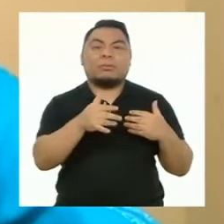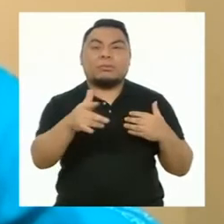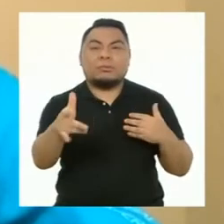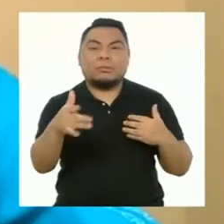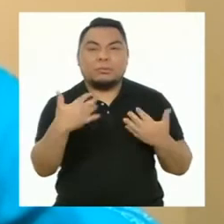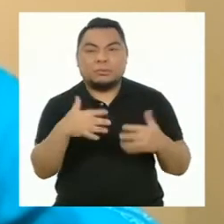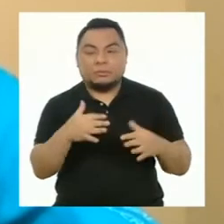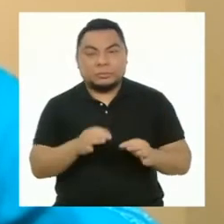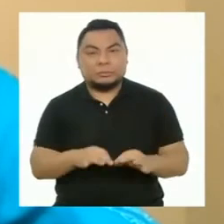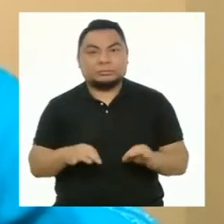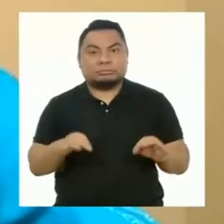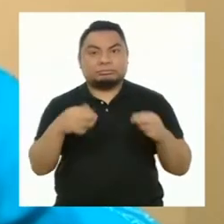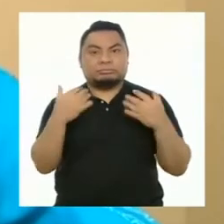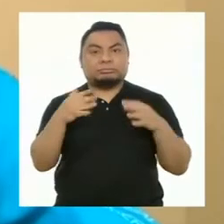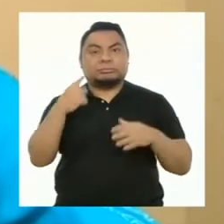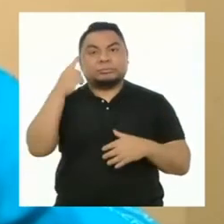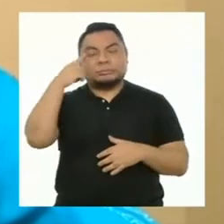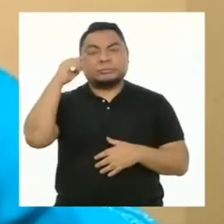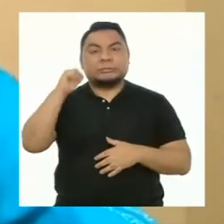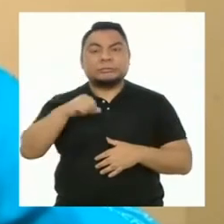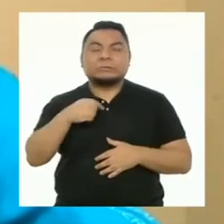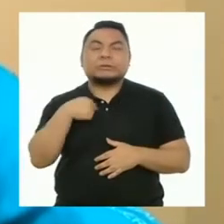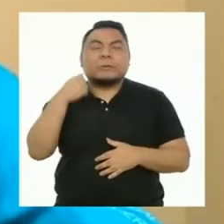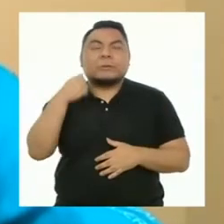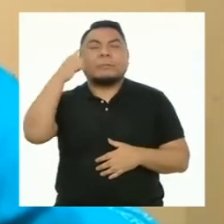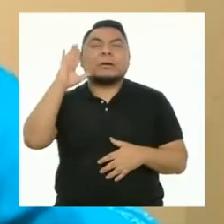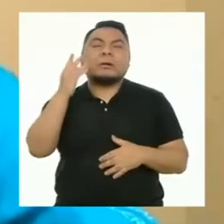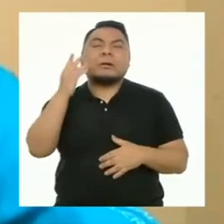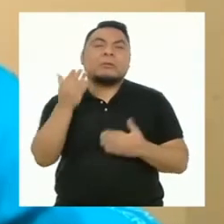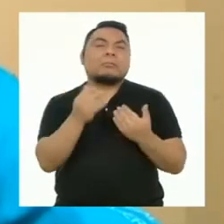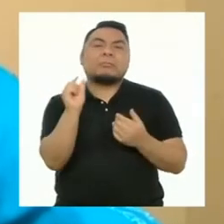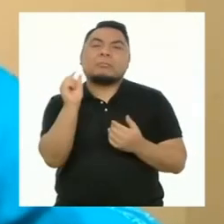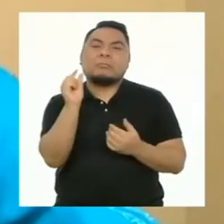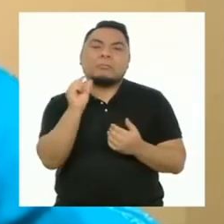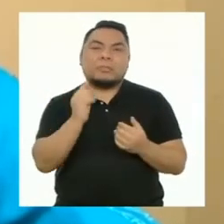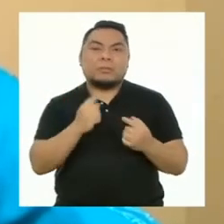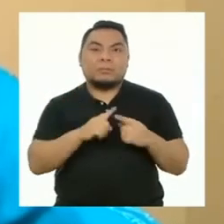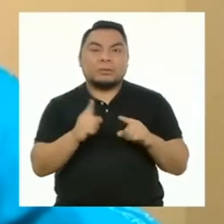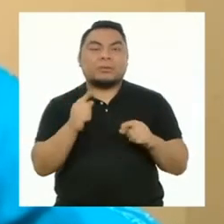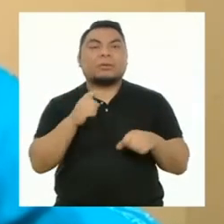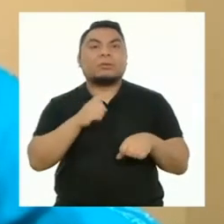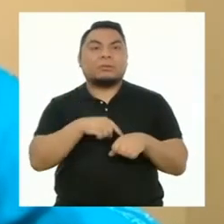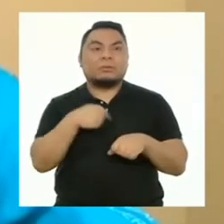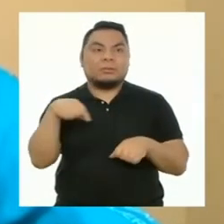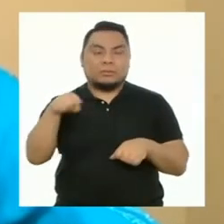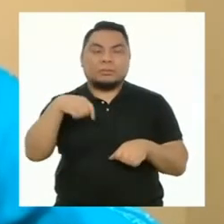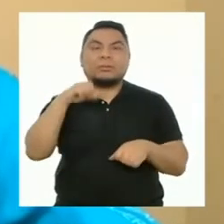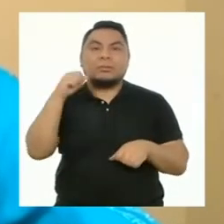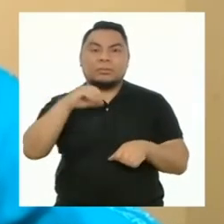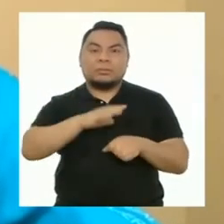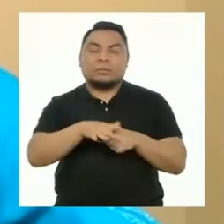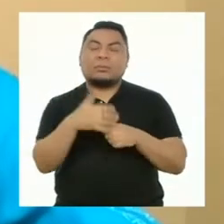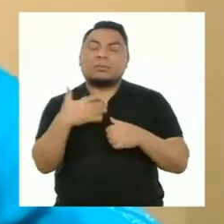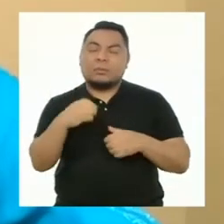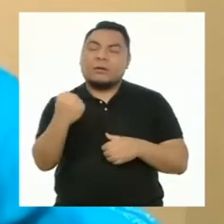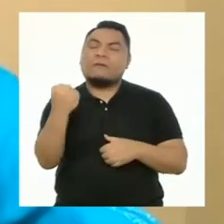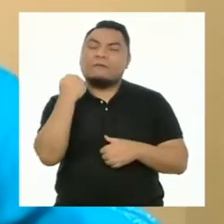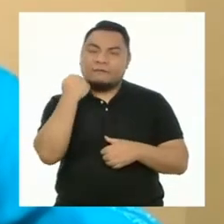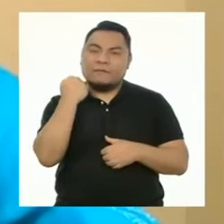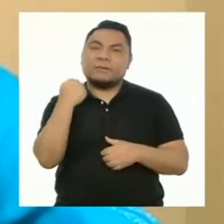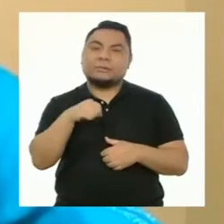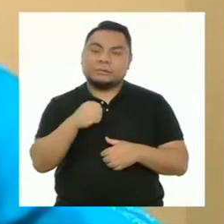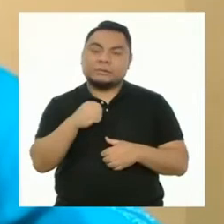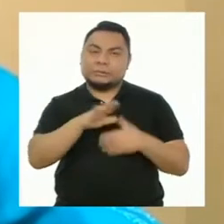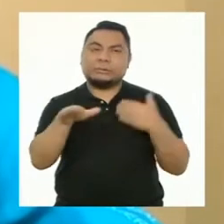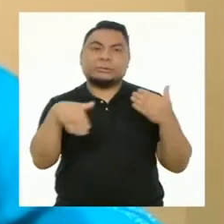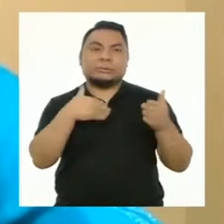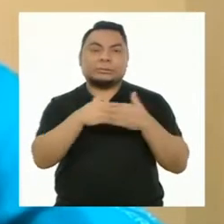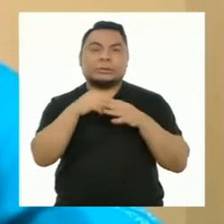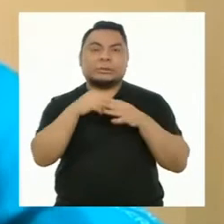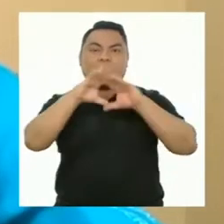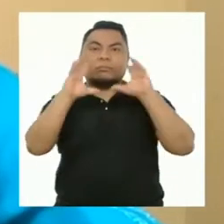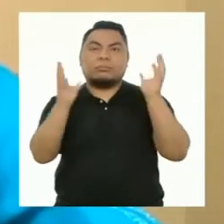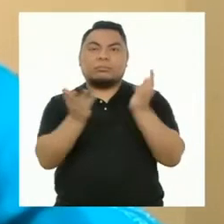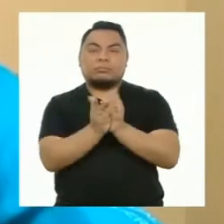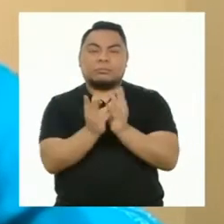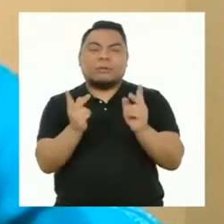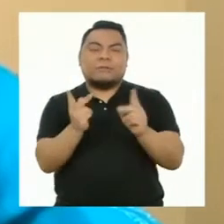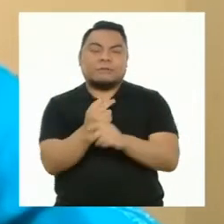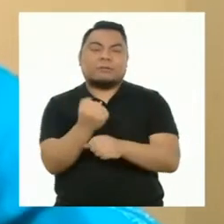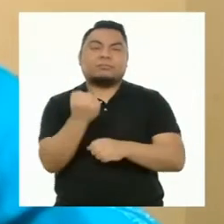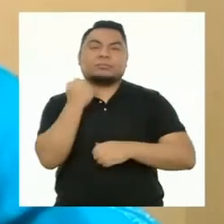muy importante, que se iba a pasar con un virus normal. Pero pasado el tiempo nos dimos cuenta que eso nos afectó mucho a todos los países.